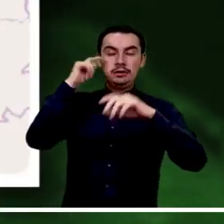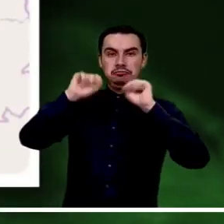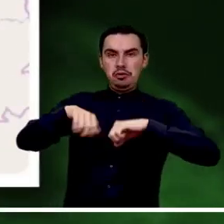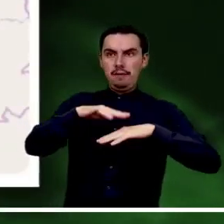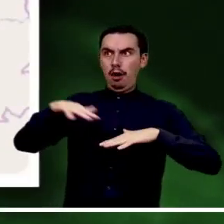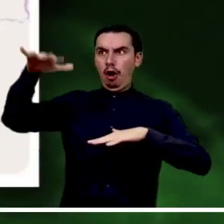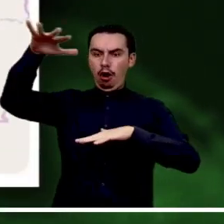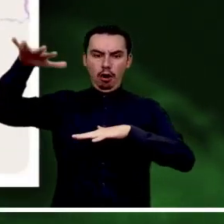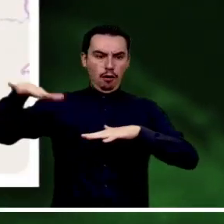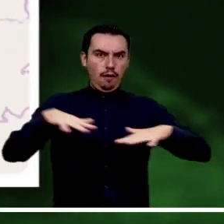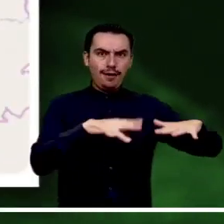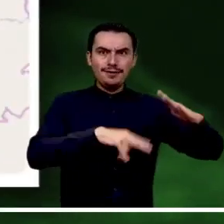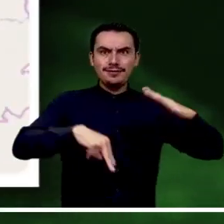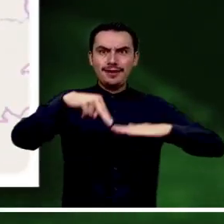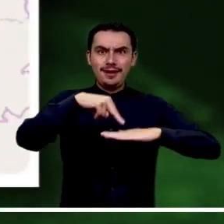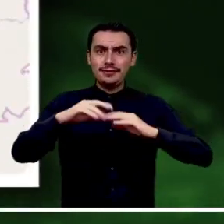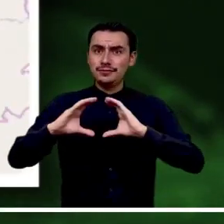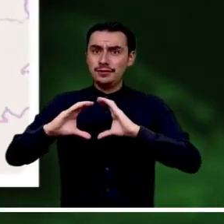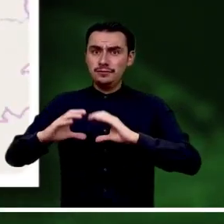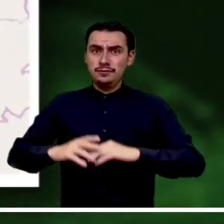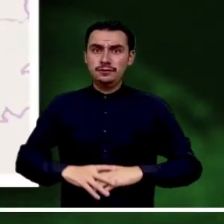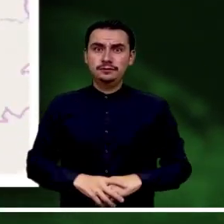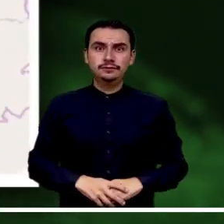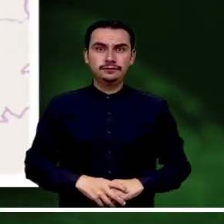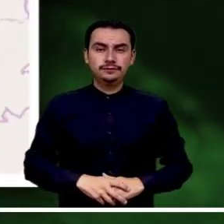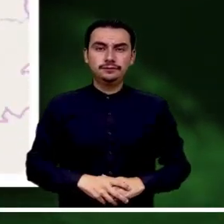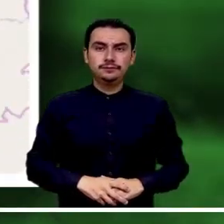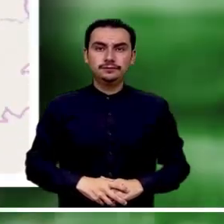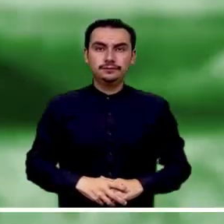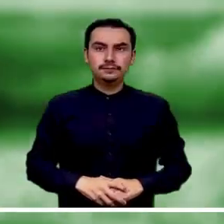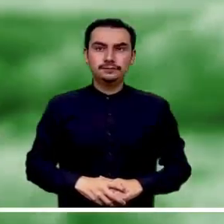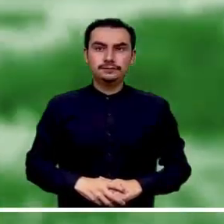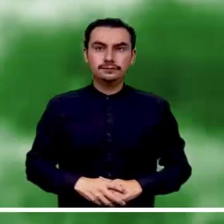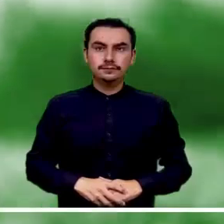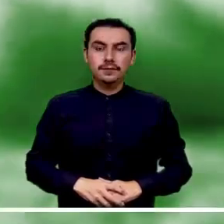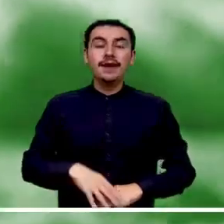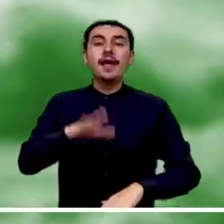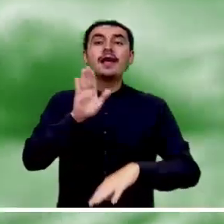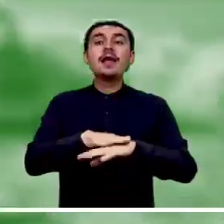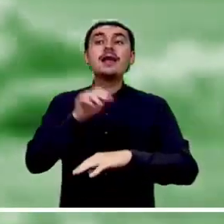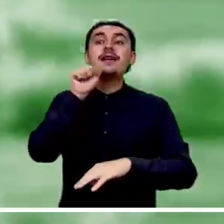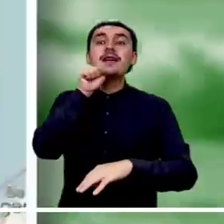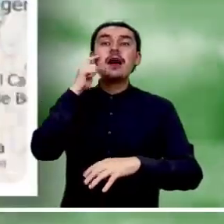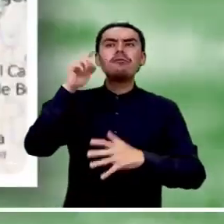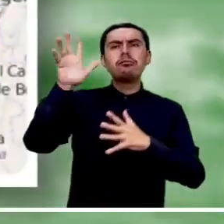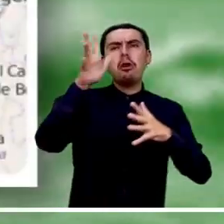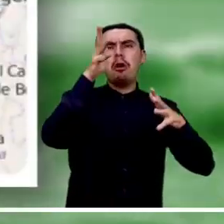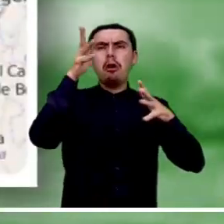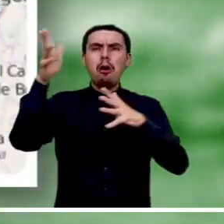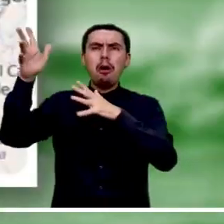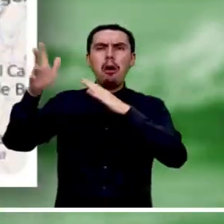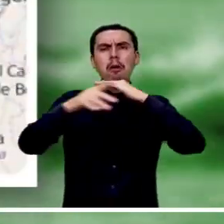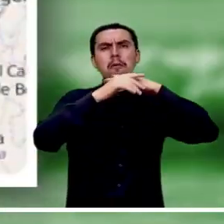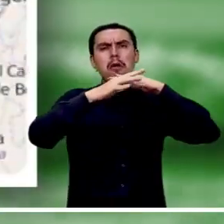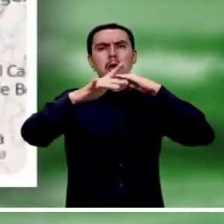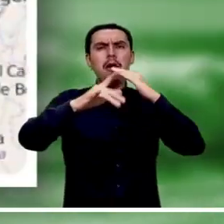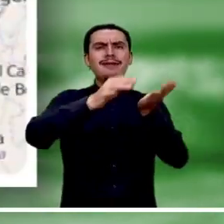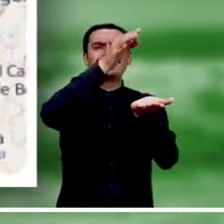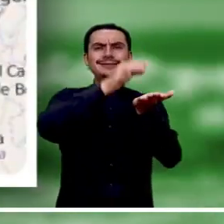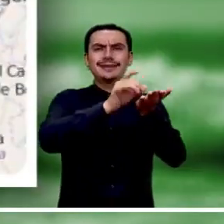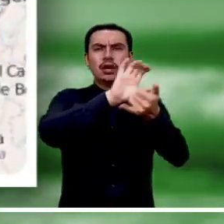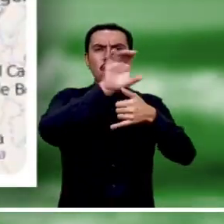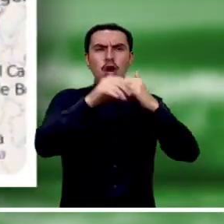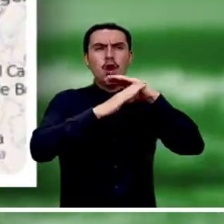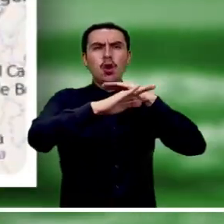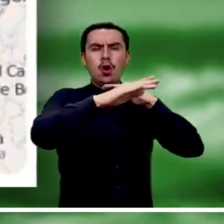presentarse en el Pacífico, Tolima, Caldas, Cundinamarca y Antioquia. Alerta naranja por viento y oleaje en el